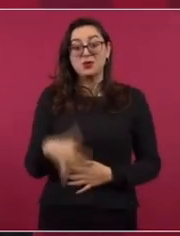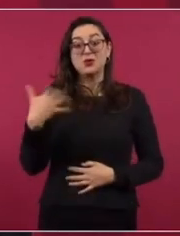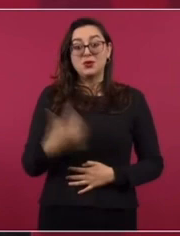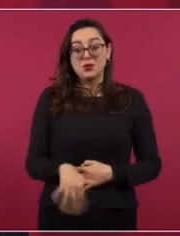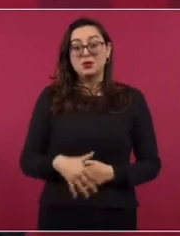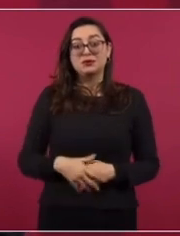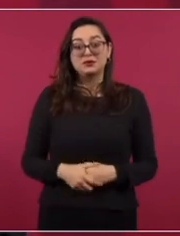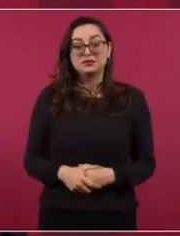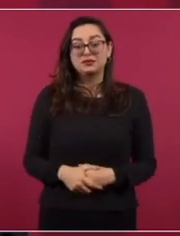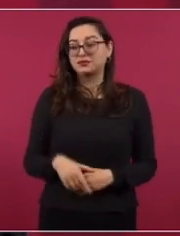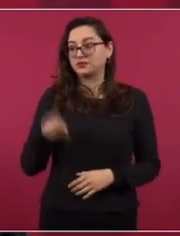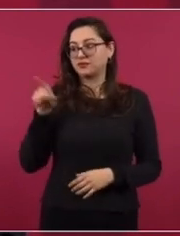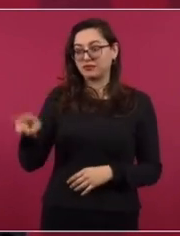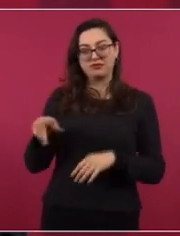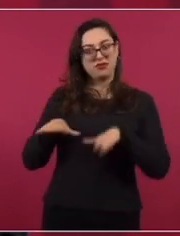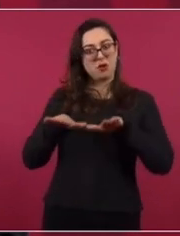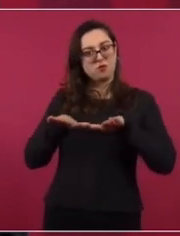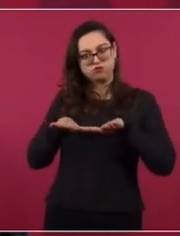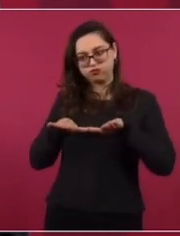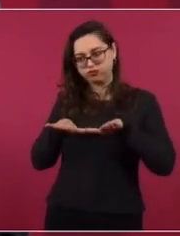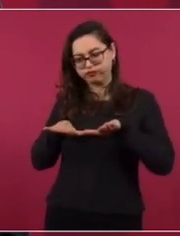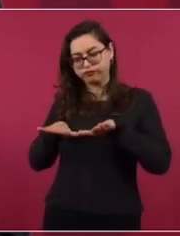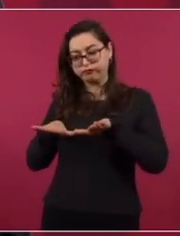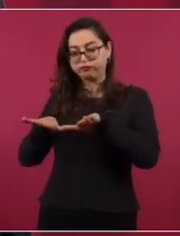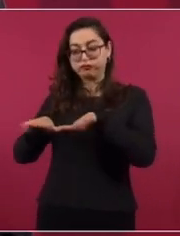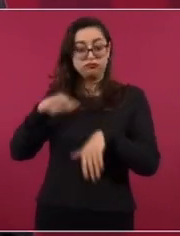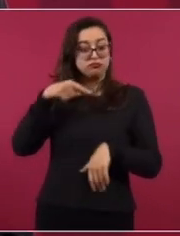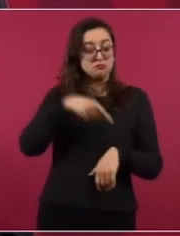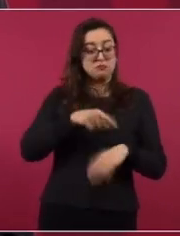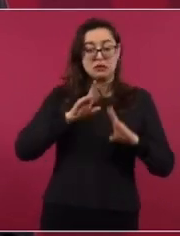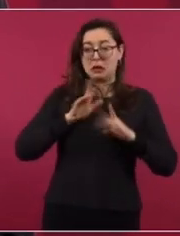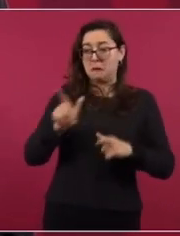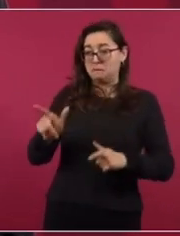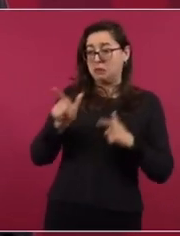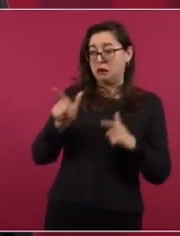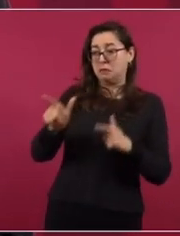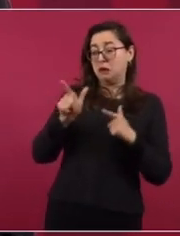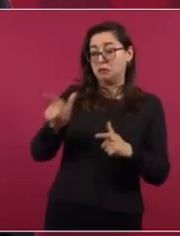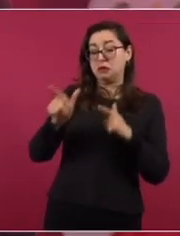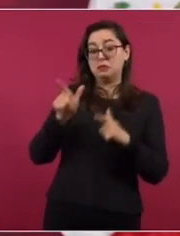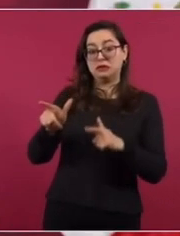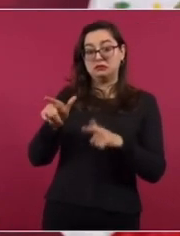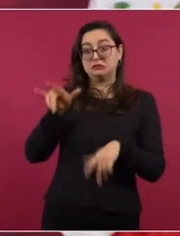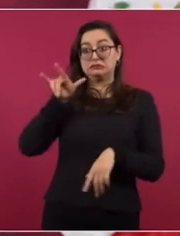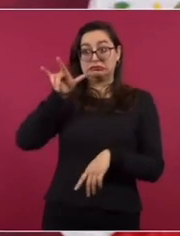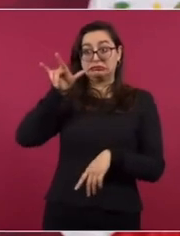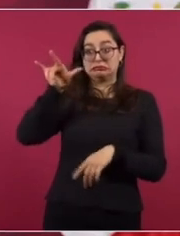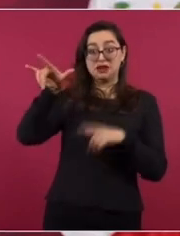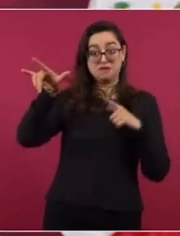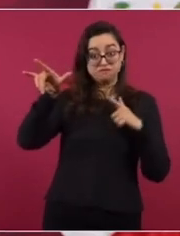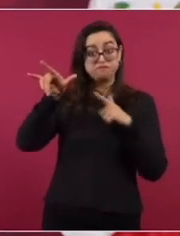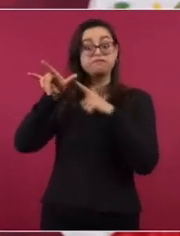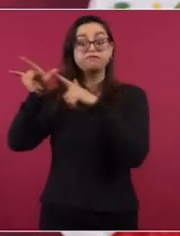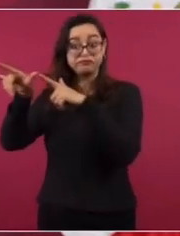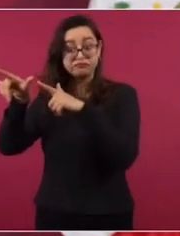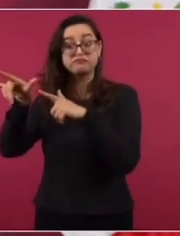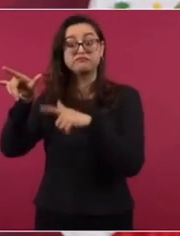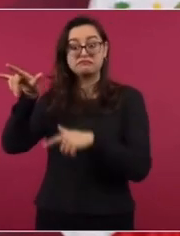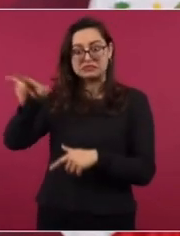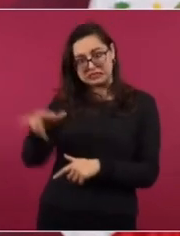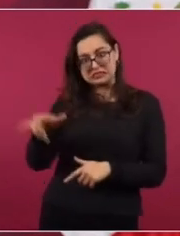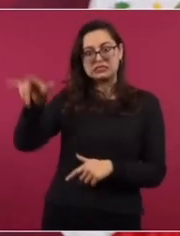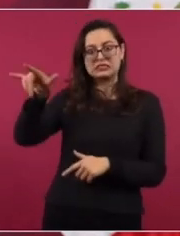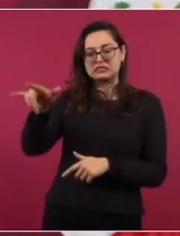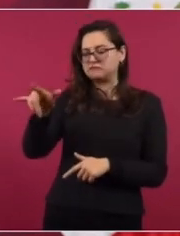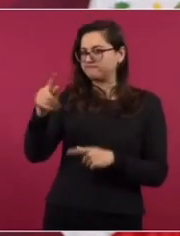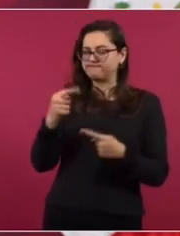Y salen y ¿a dónde van? Primero